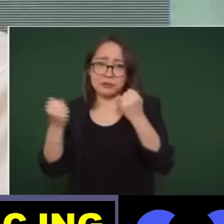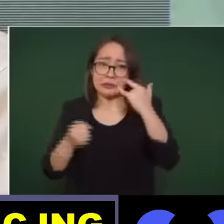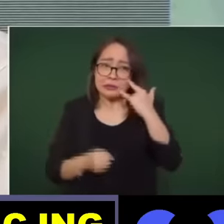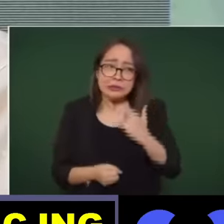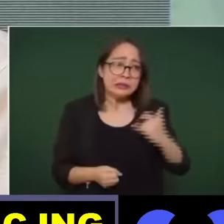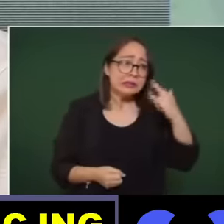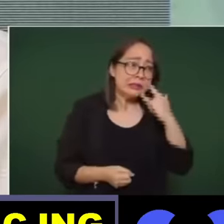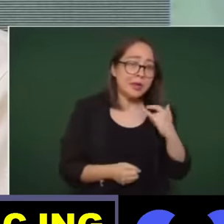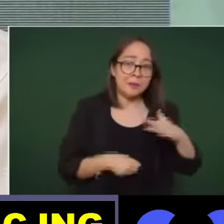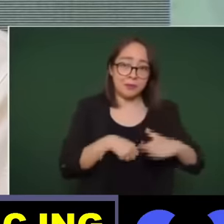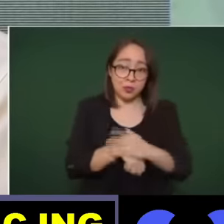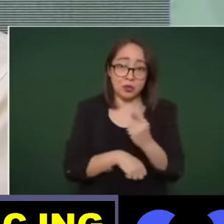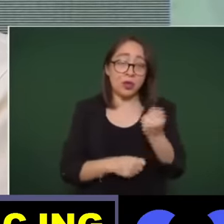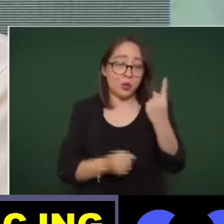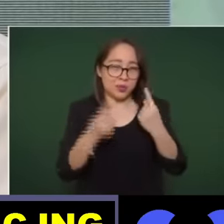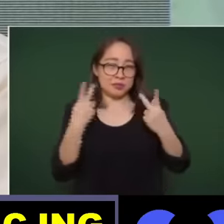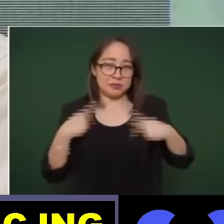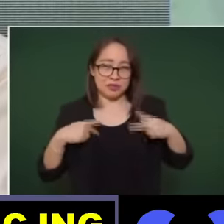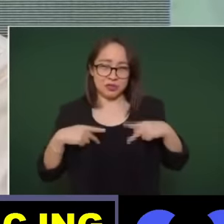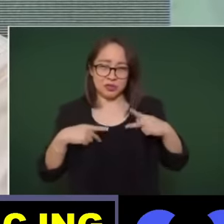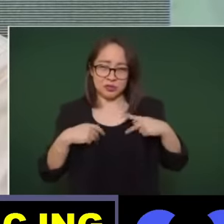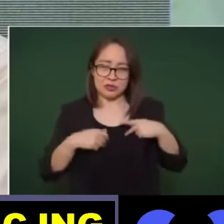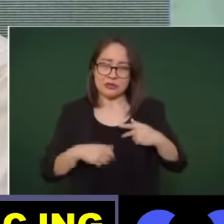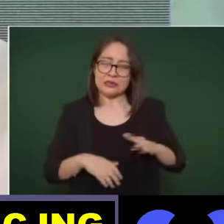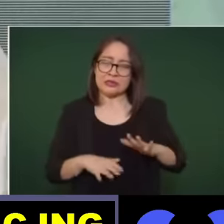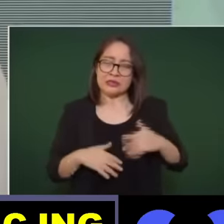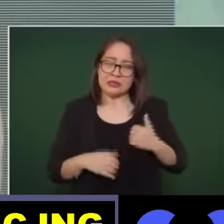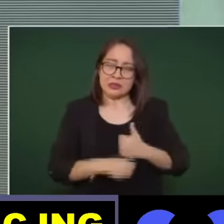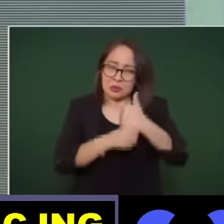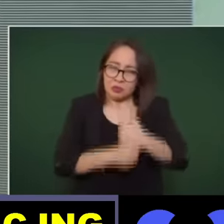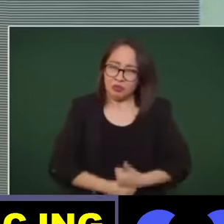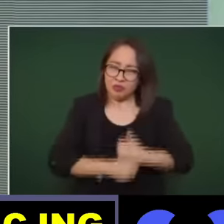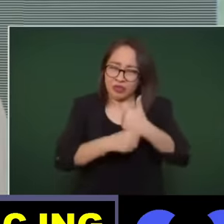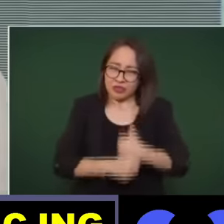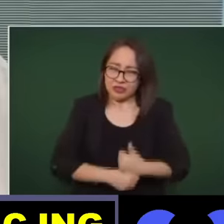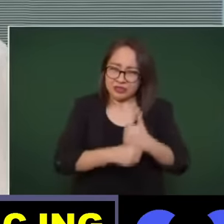había personas quemadas o sea no todos